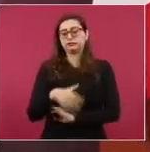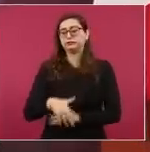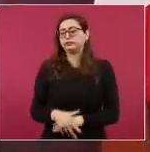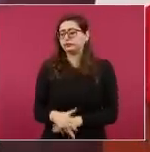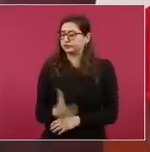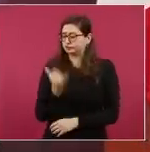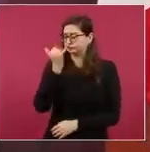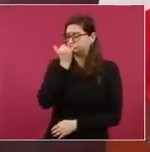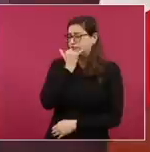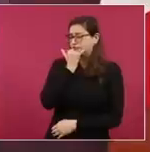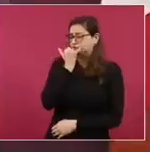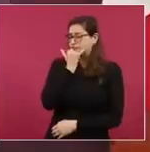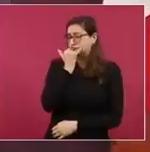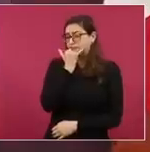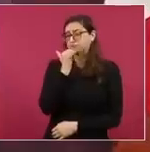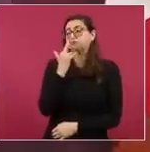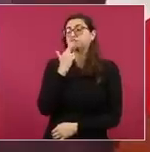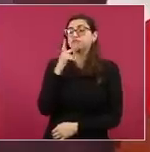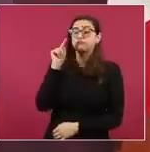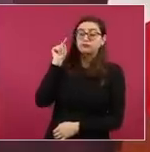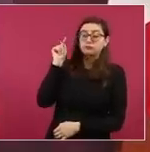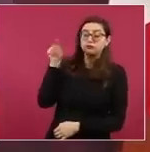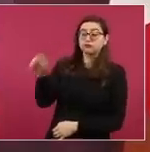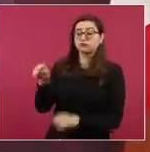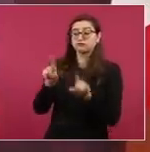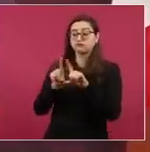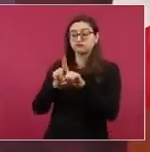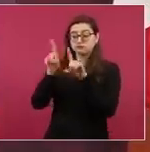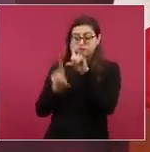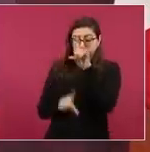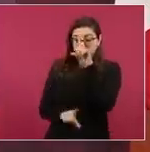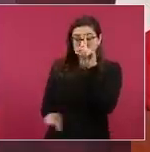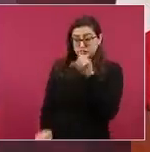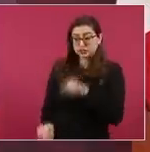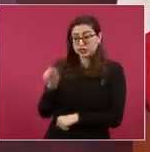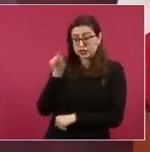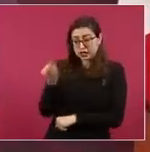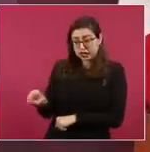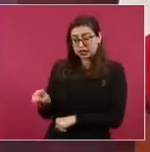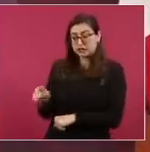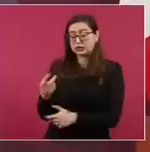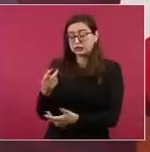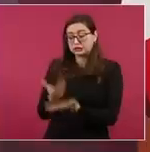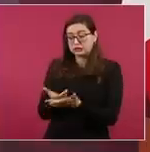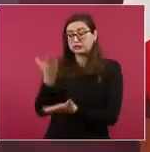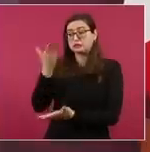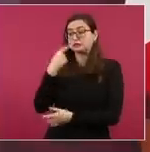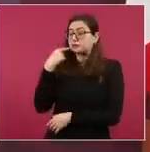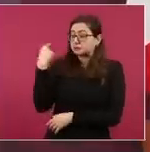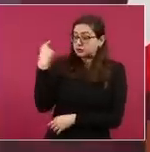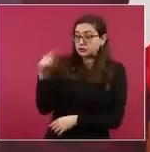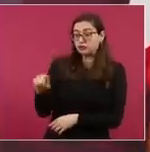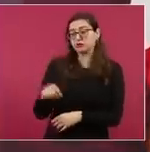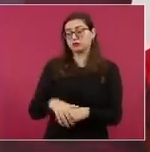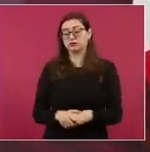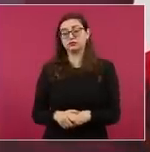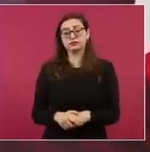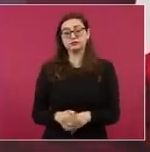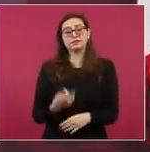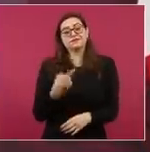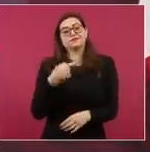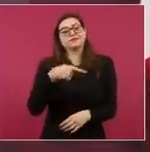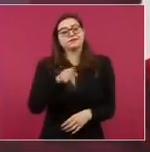cometieron en México, porque no se presentaron en México y los abogados que están